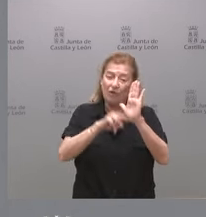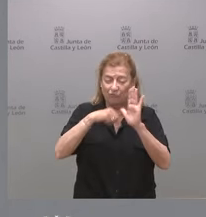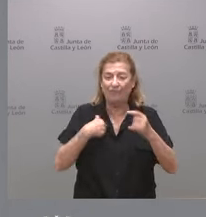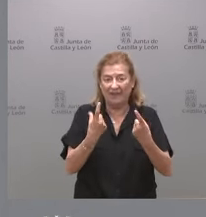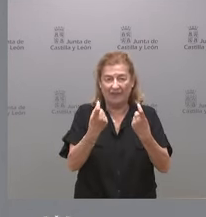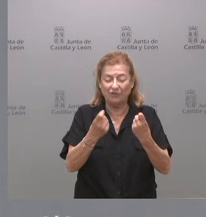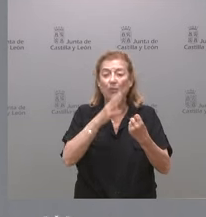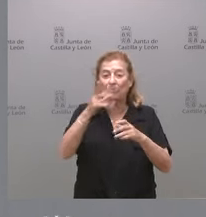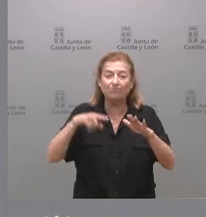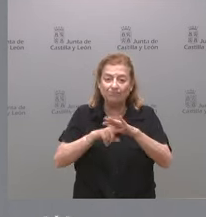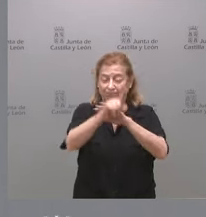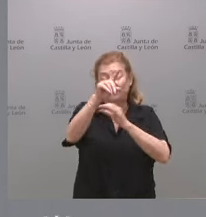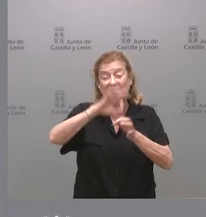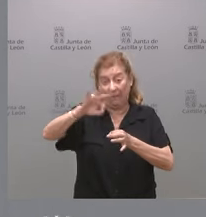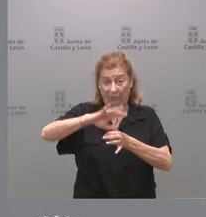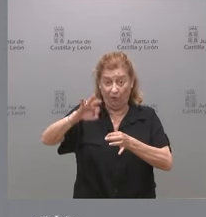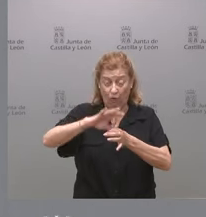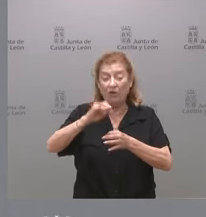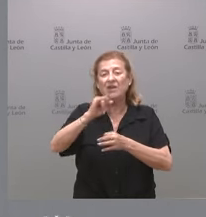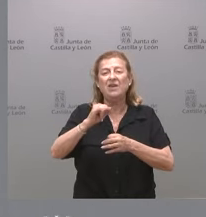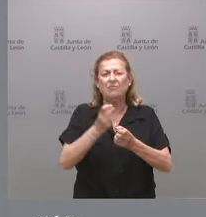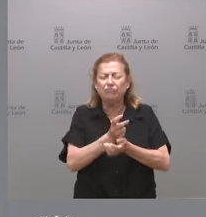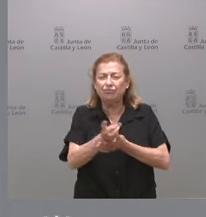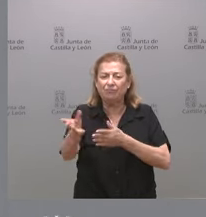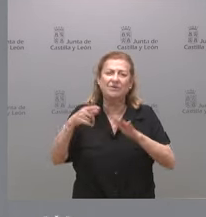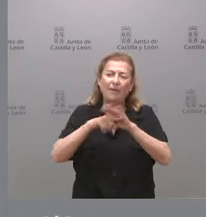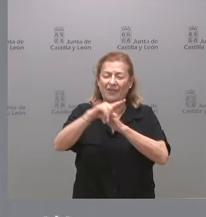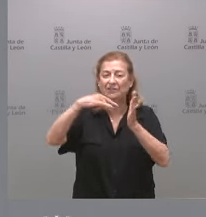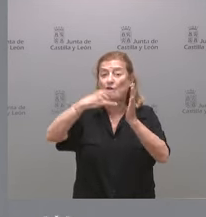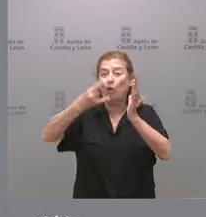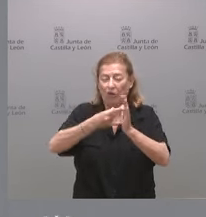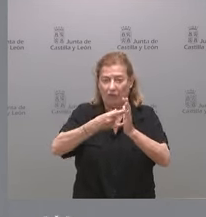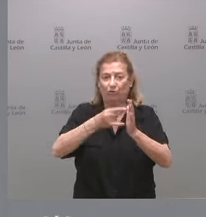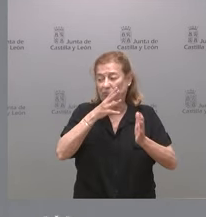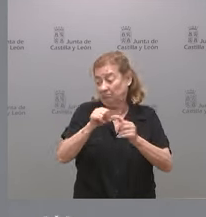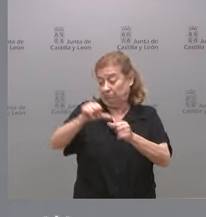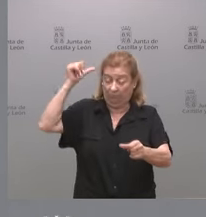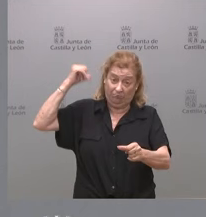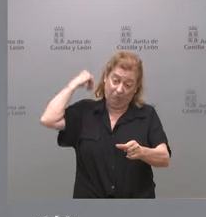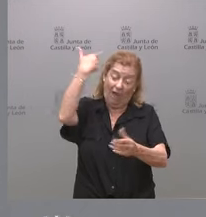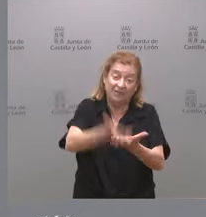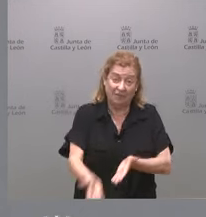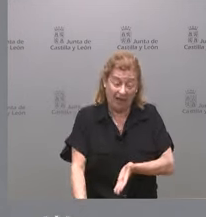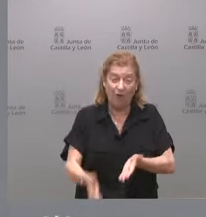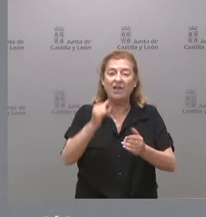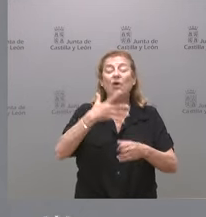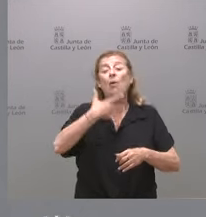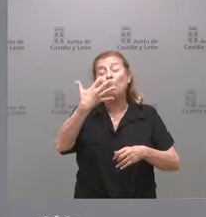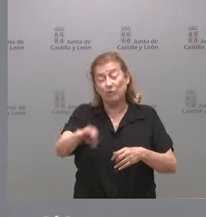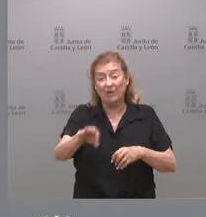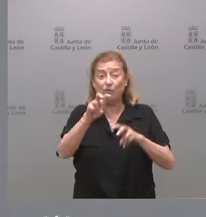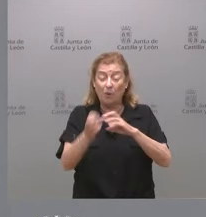especialmente por la evolución del servicio y los múltiples avances tecnológicos que han tenido lugar desde entonces, y así como las nuevas posibilidades